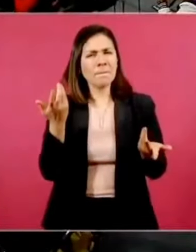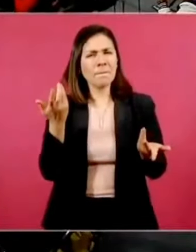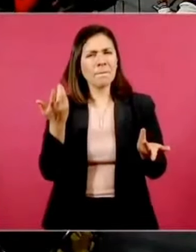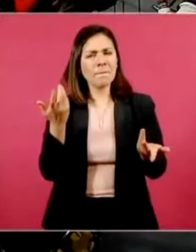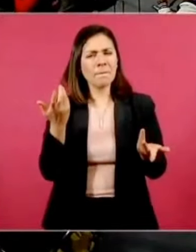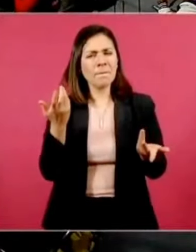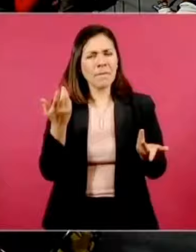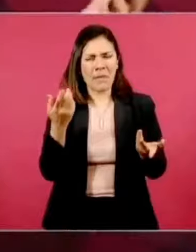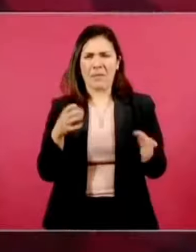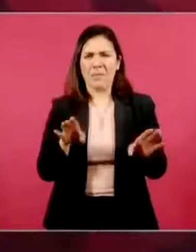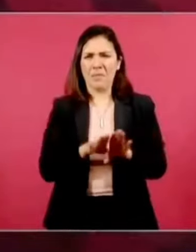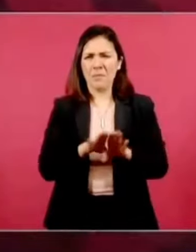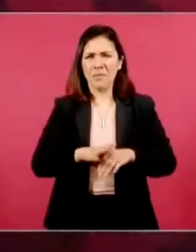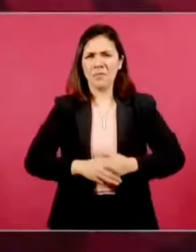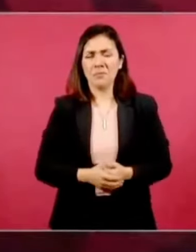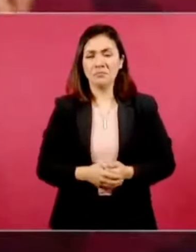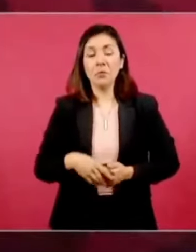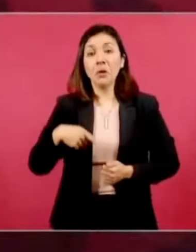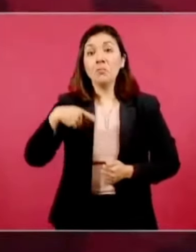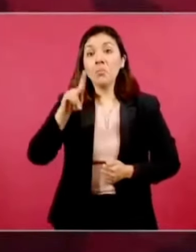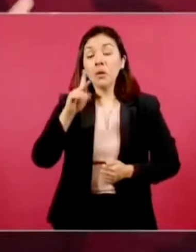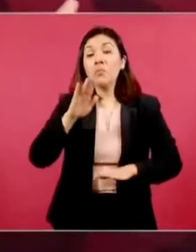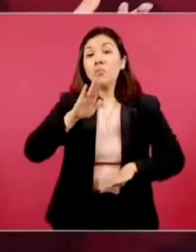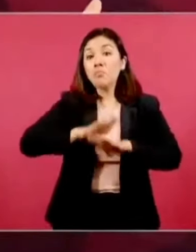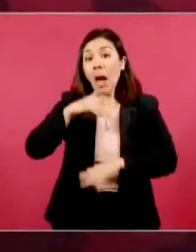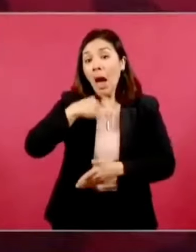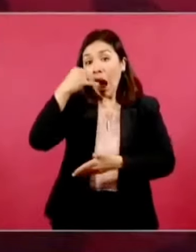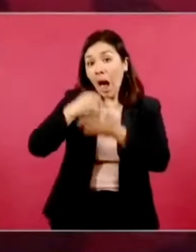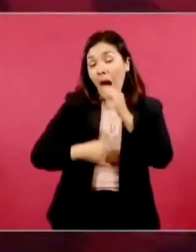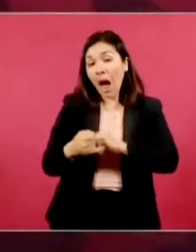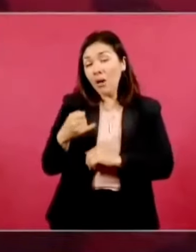Pero no volví a saber más.